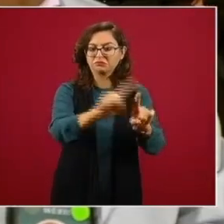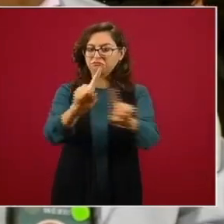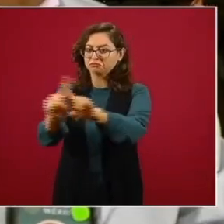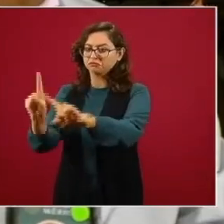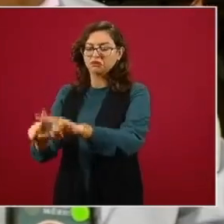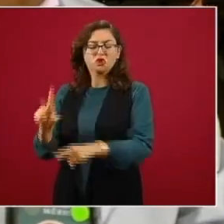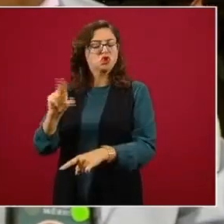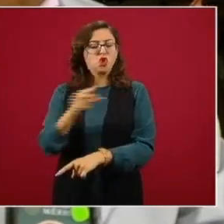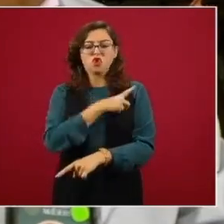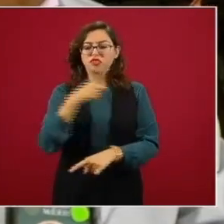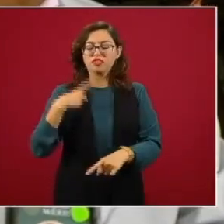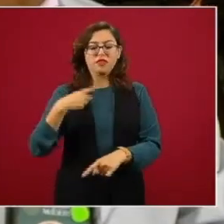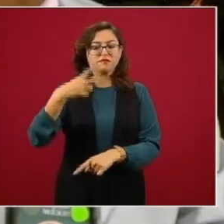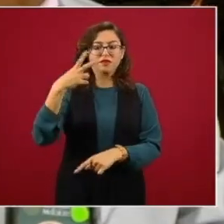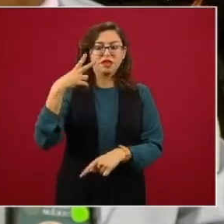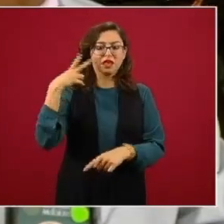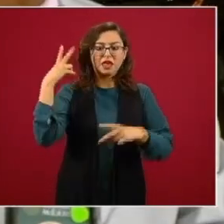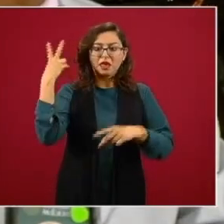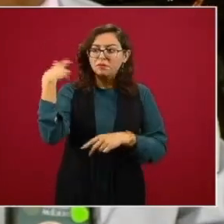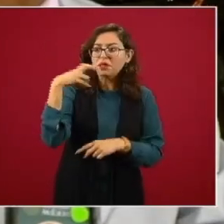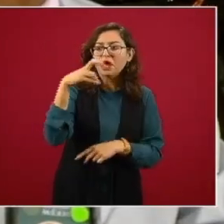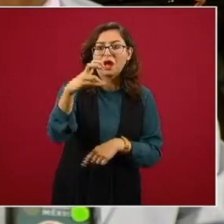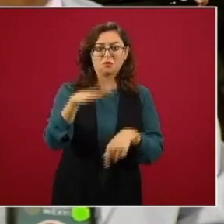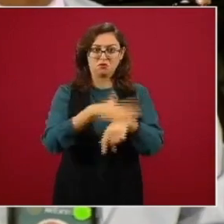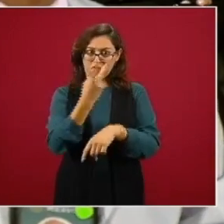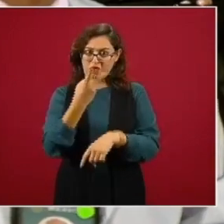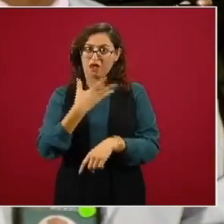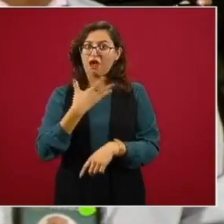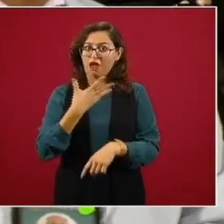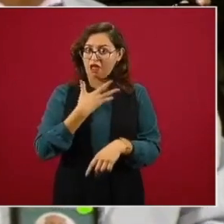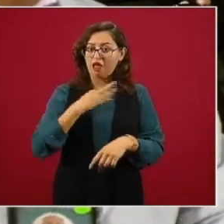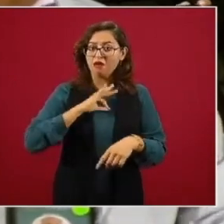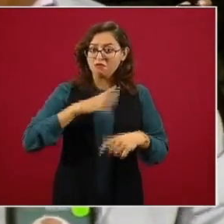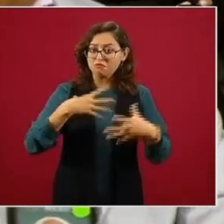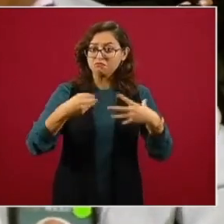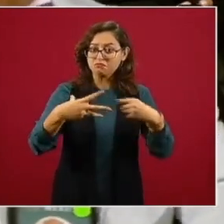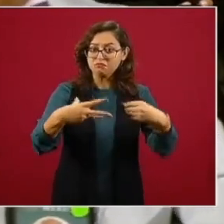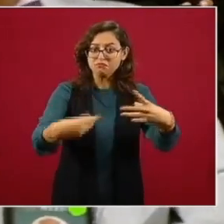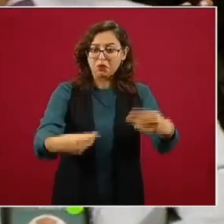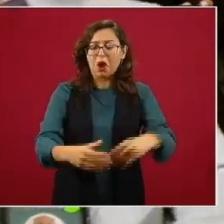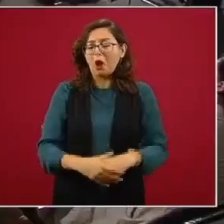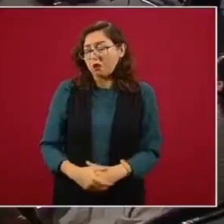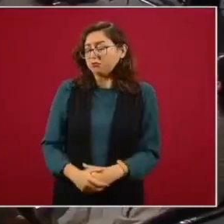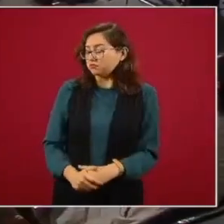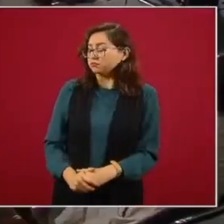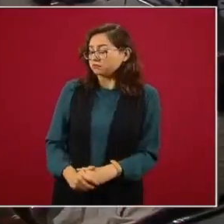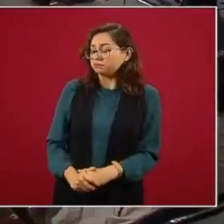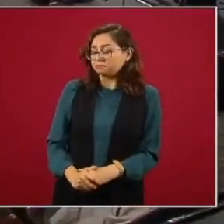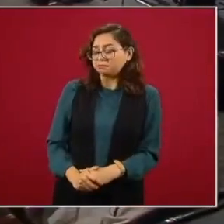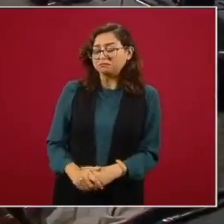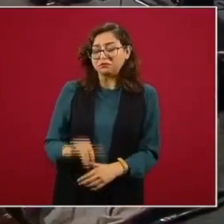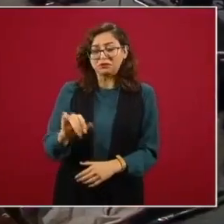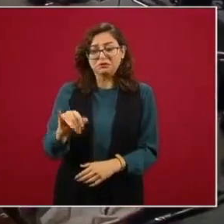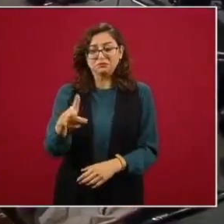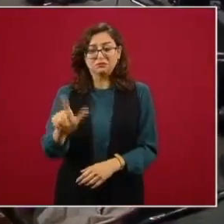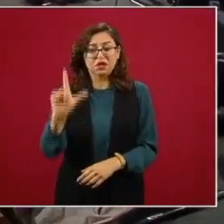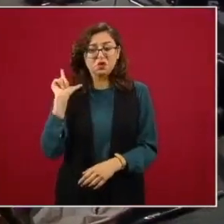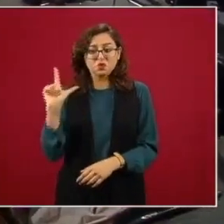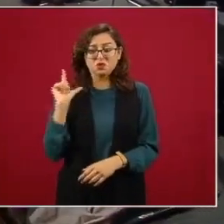precisamente por esta situación puede ser pero esta es la la situación esto lo vimos el lunes